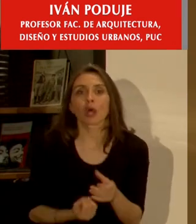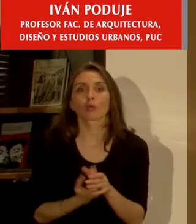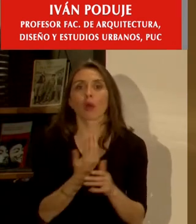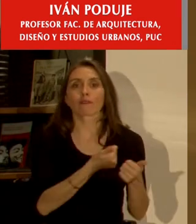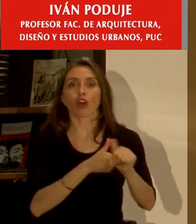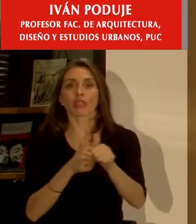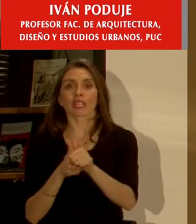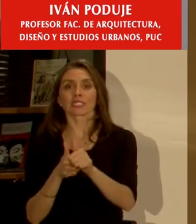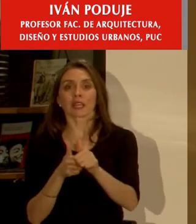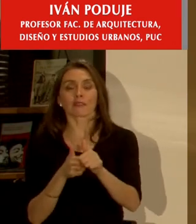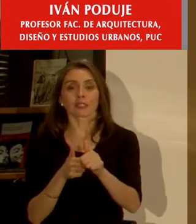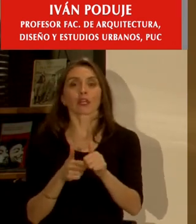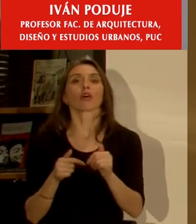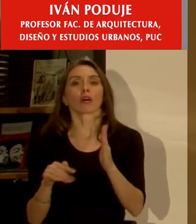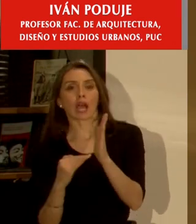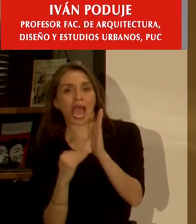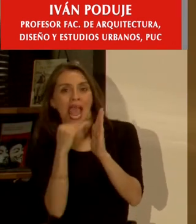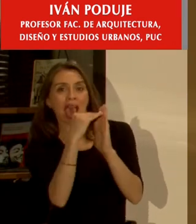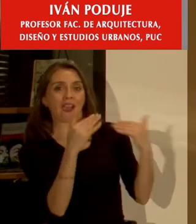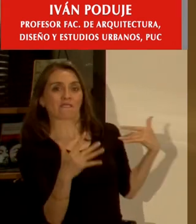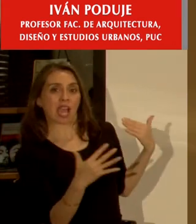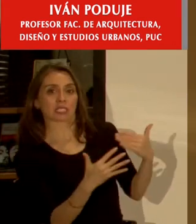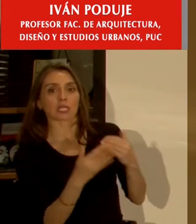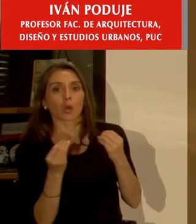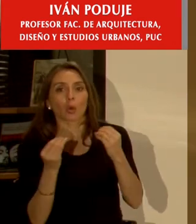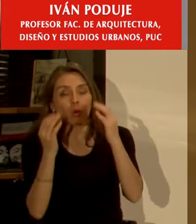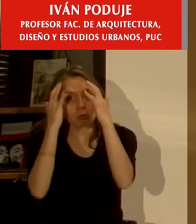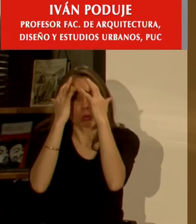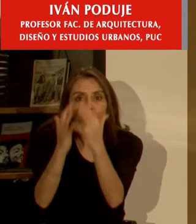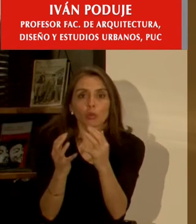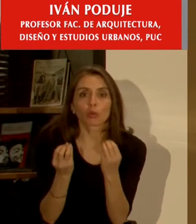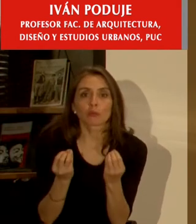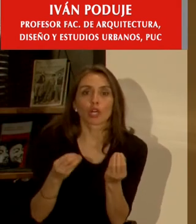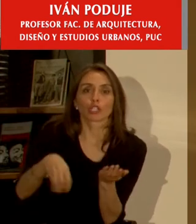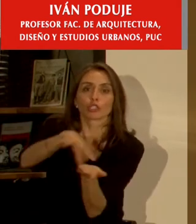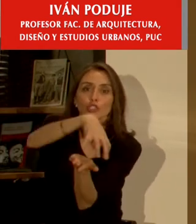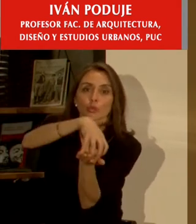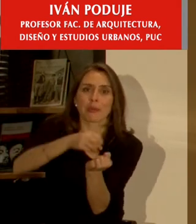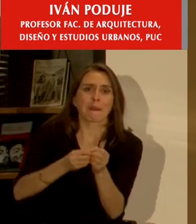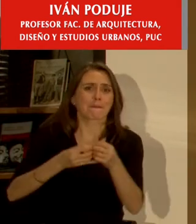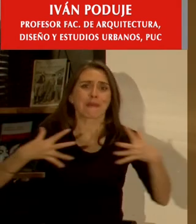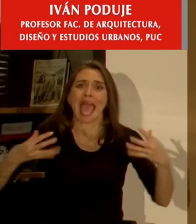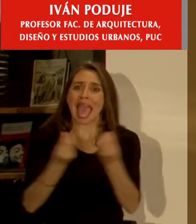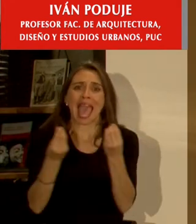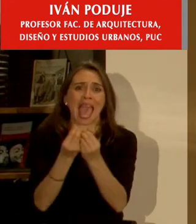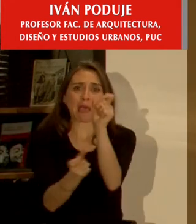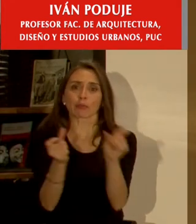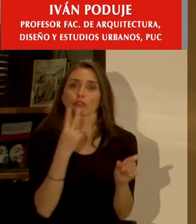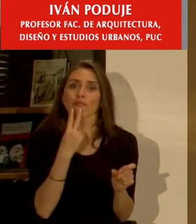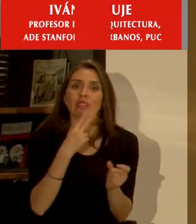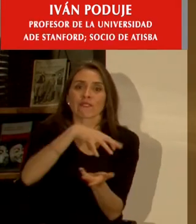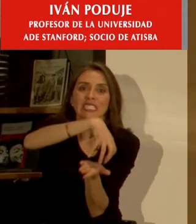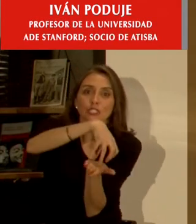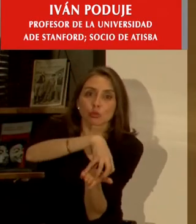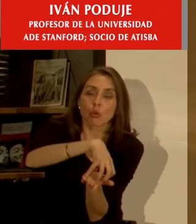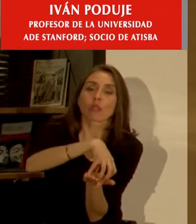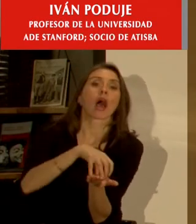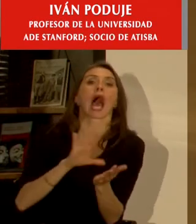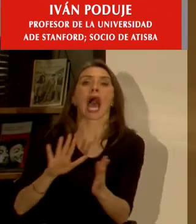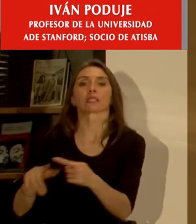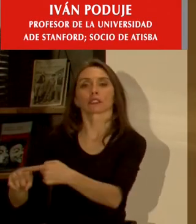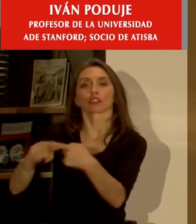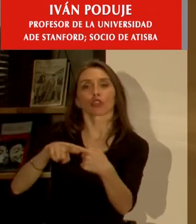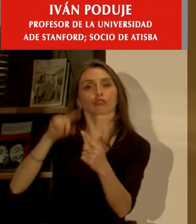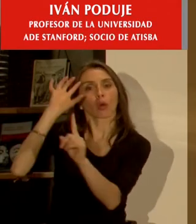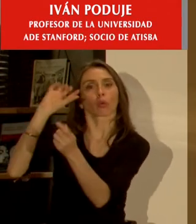desafíos desde donde hemos avanzado para ver cómo los abordamos las ciudades hoy día se densifican en Chile responden a cambios sociales y